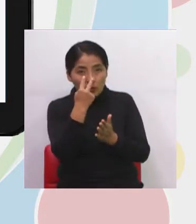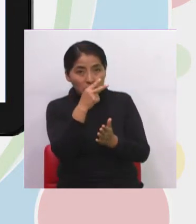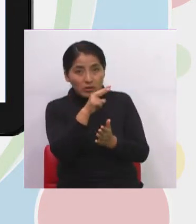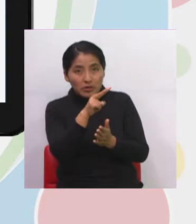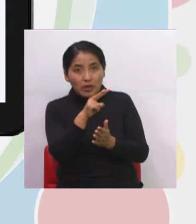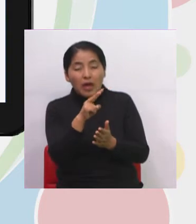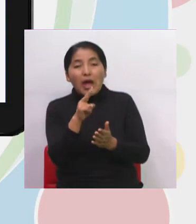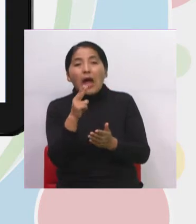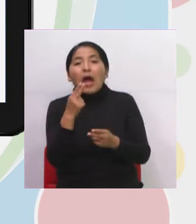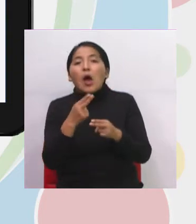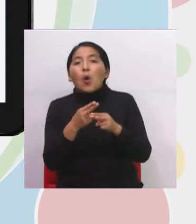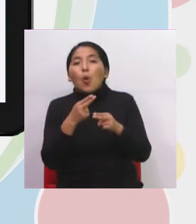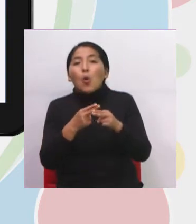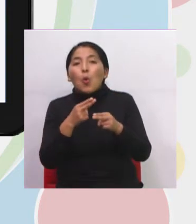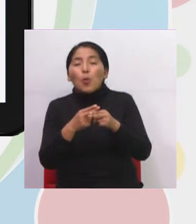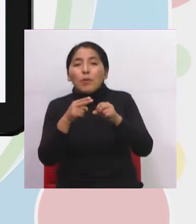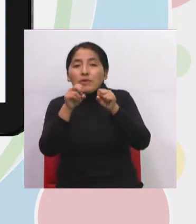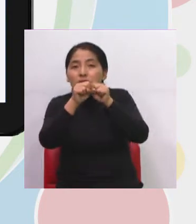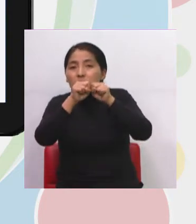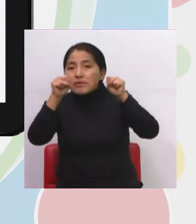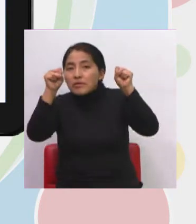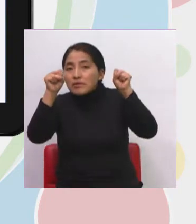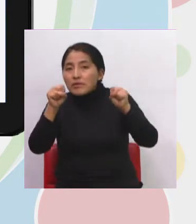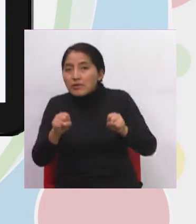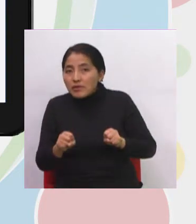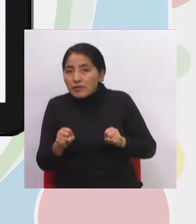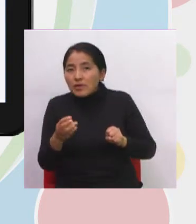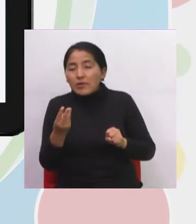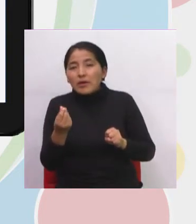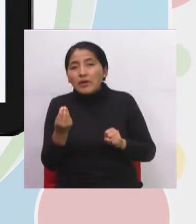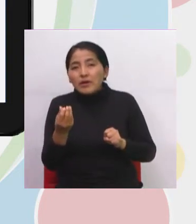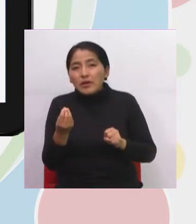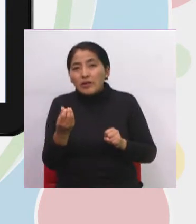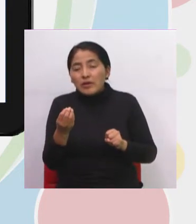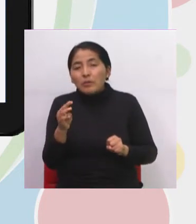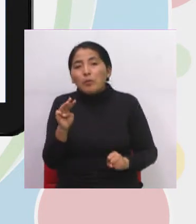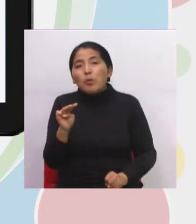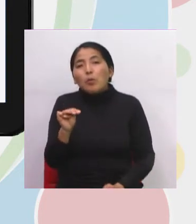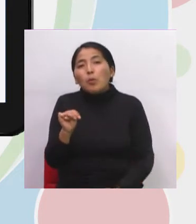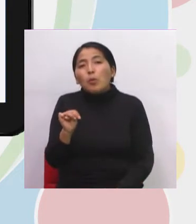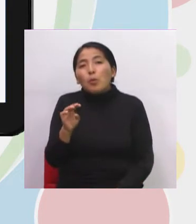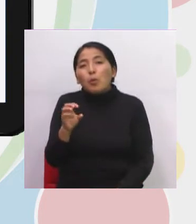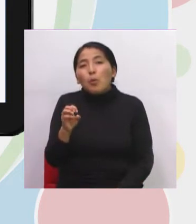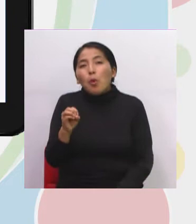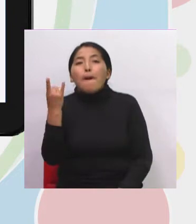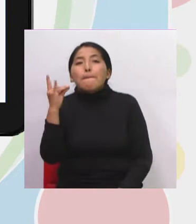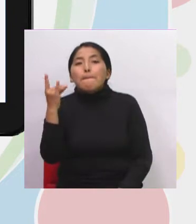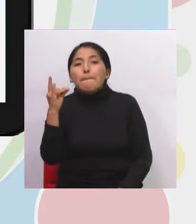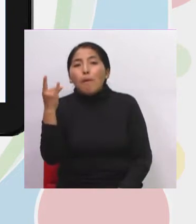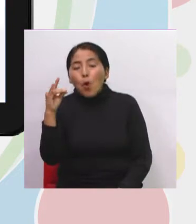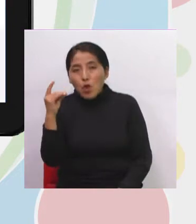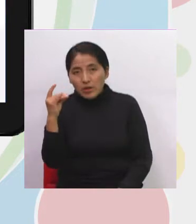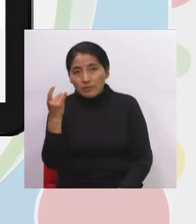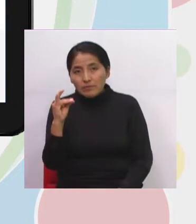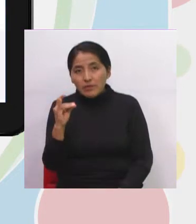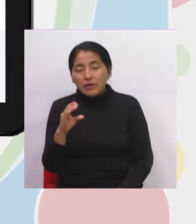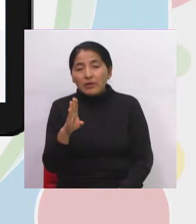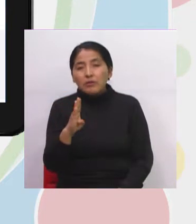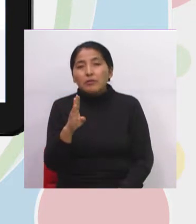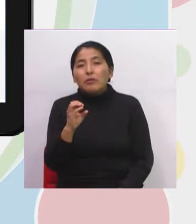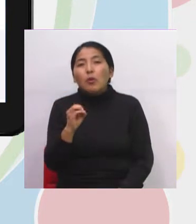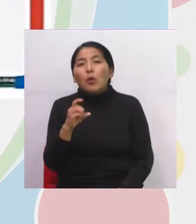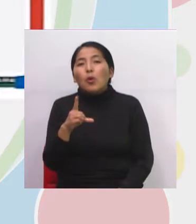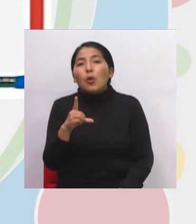se llama sistema monetario. Nosotros en Bolivia manejamos el sistema que es el boliviano. En cada